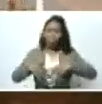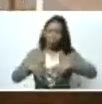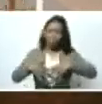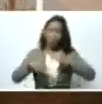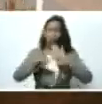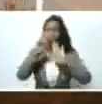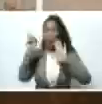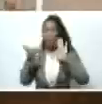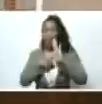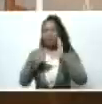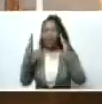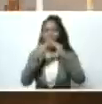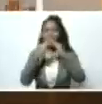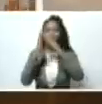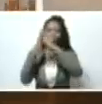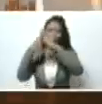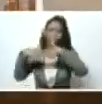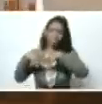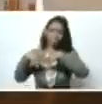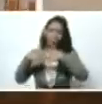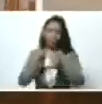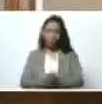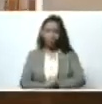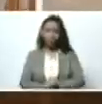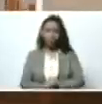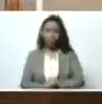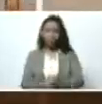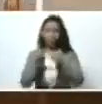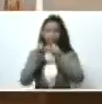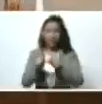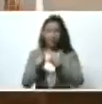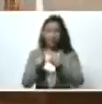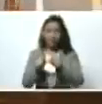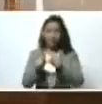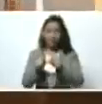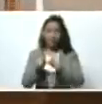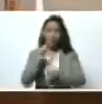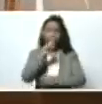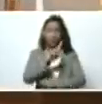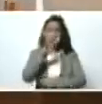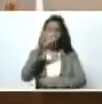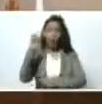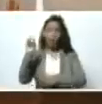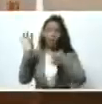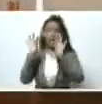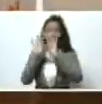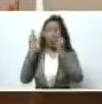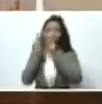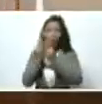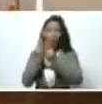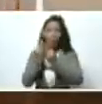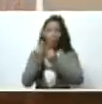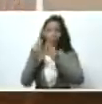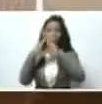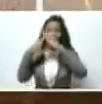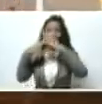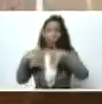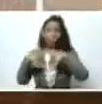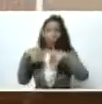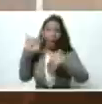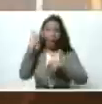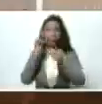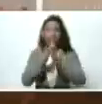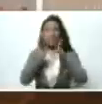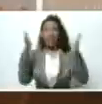pérdida de vivienda es total. Quedaron damnificadas 140 familias, donde se cuenta un gran